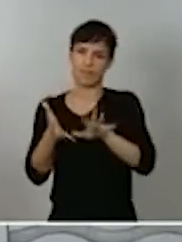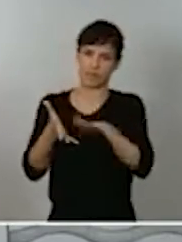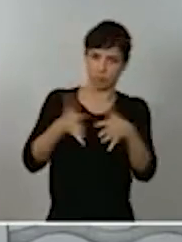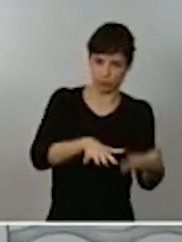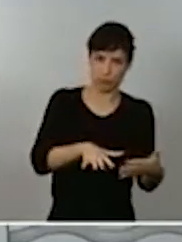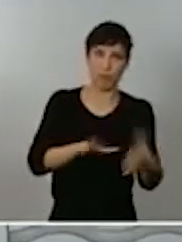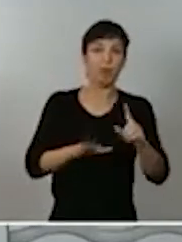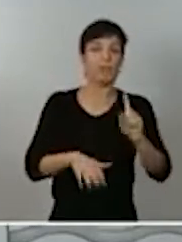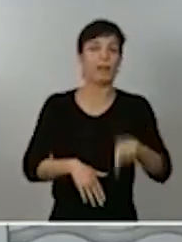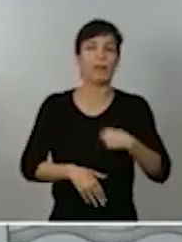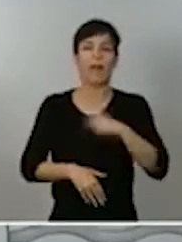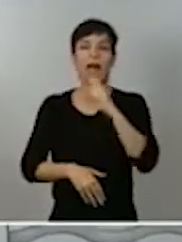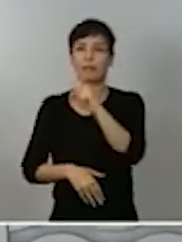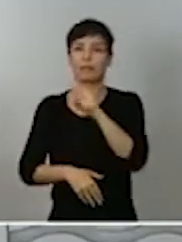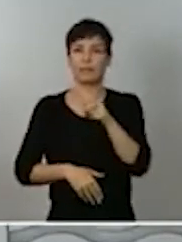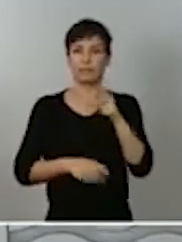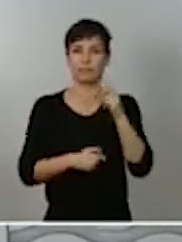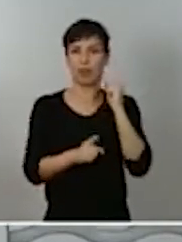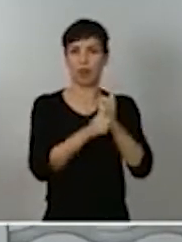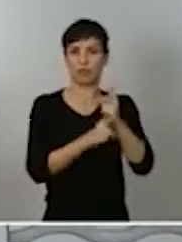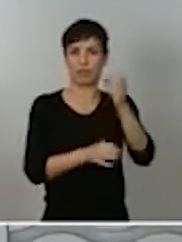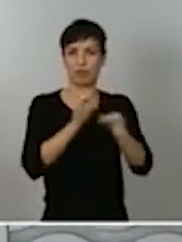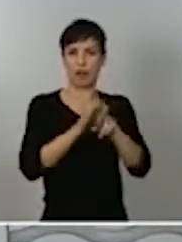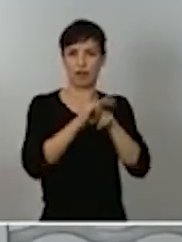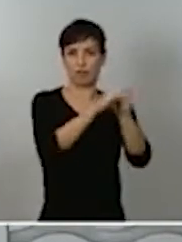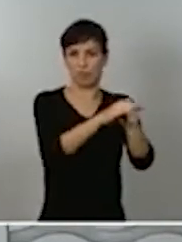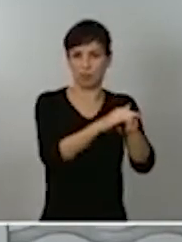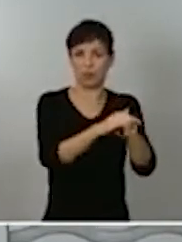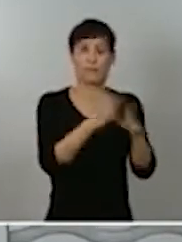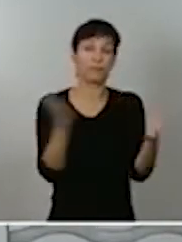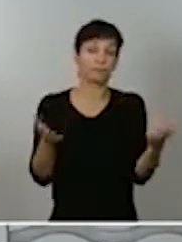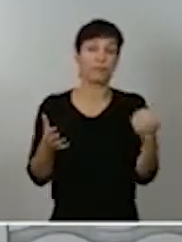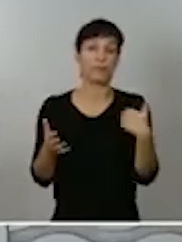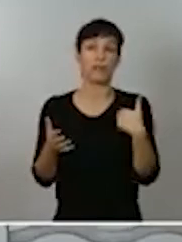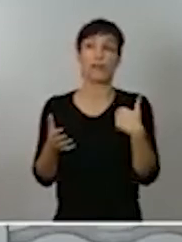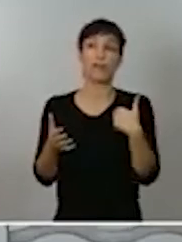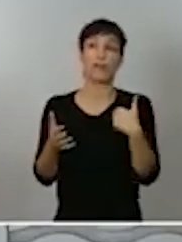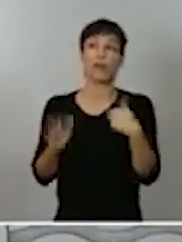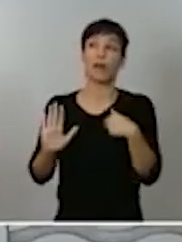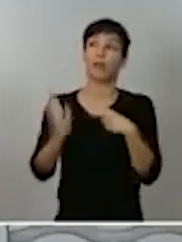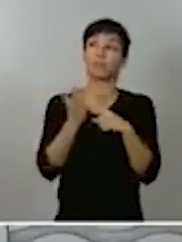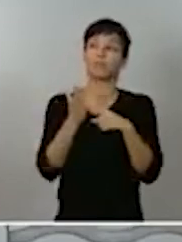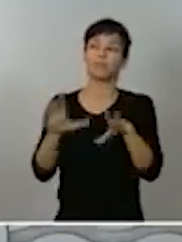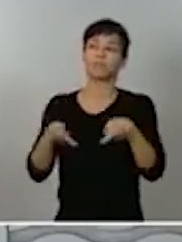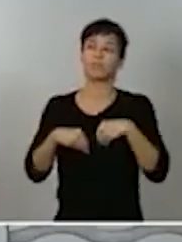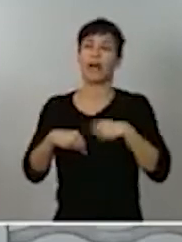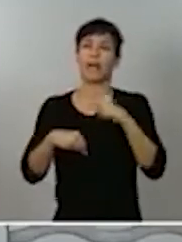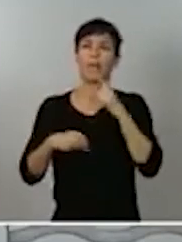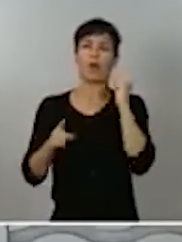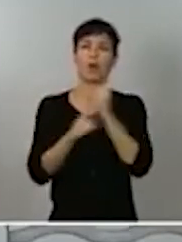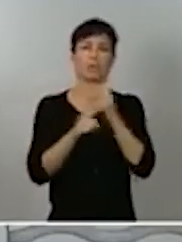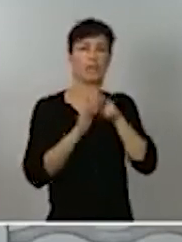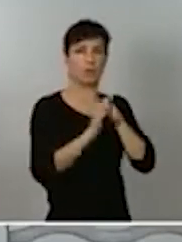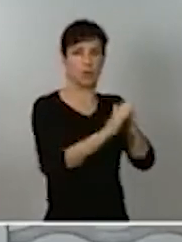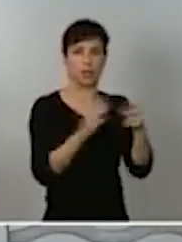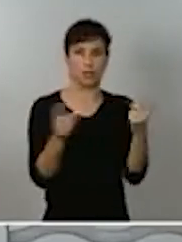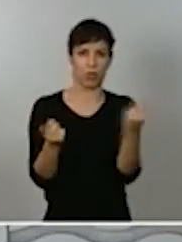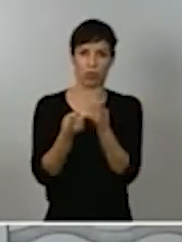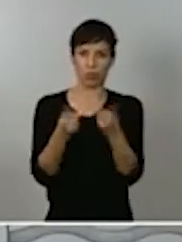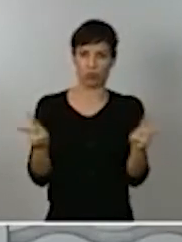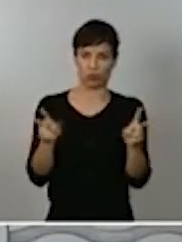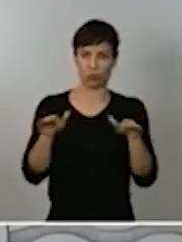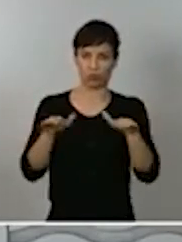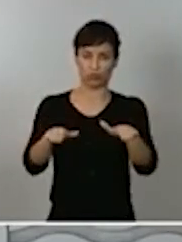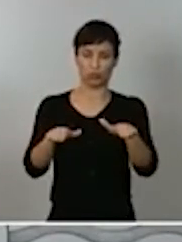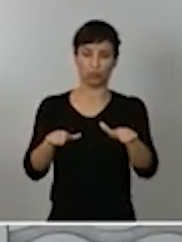en los tribunales. Es decir, supuestamente acata, pero al mismo tiempo recurre. Finalmente, como ustedes saben, ayer se conoció